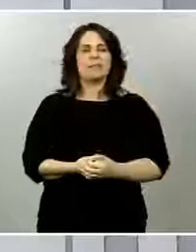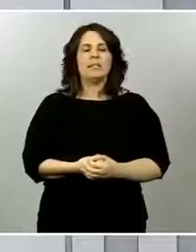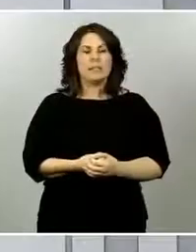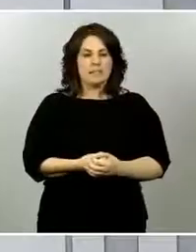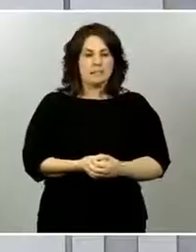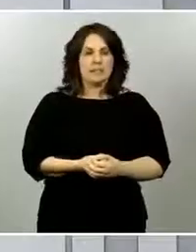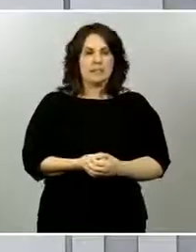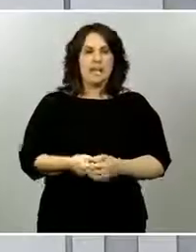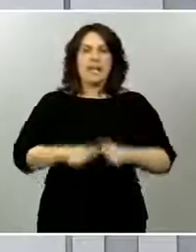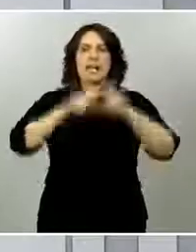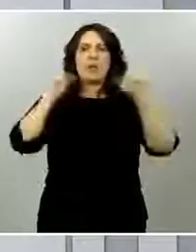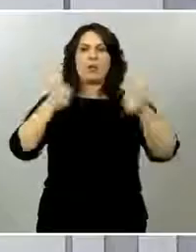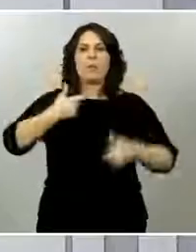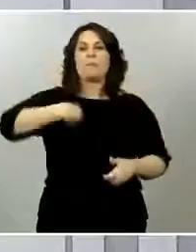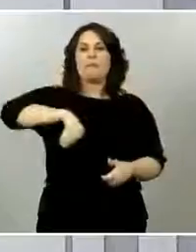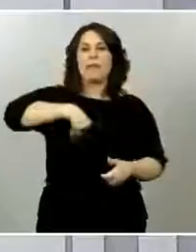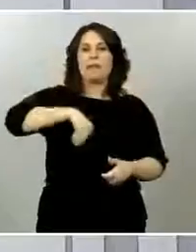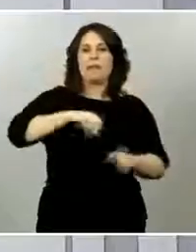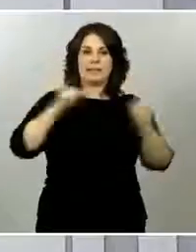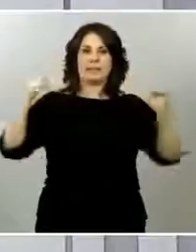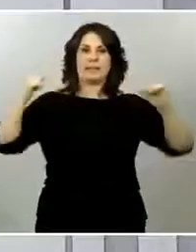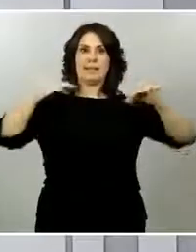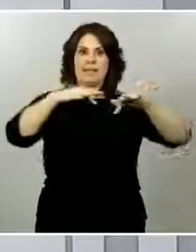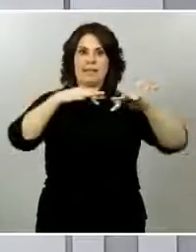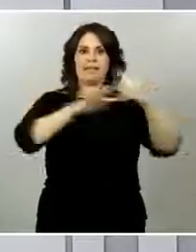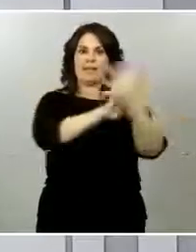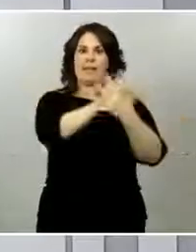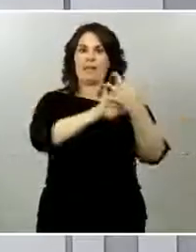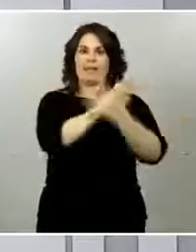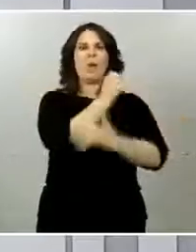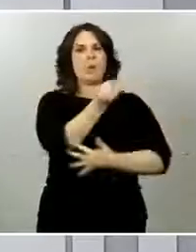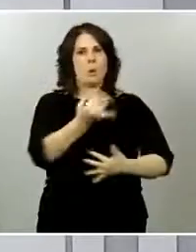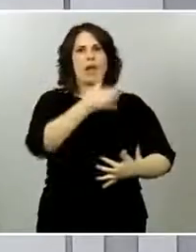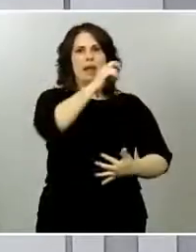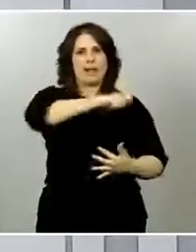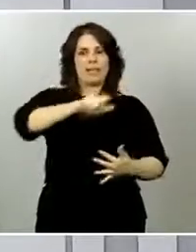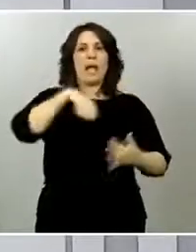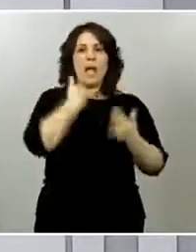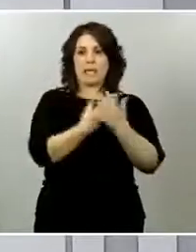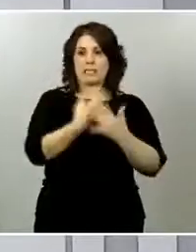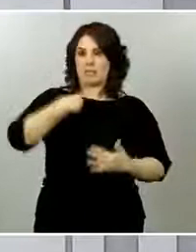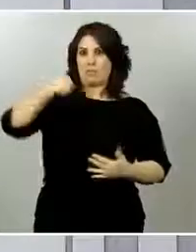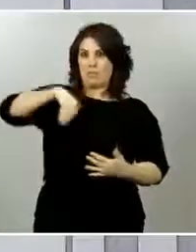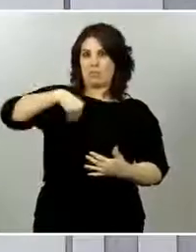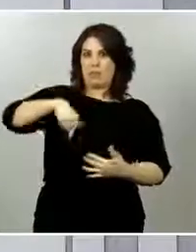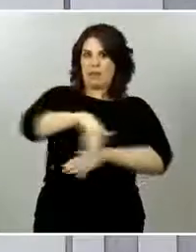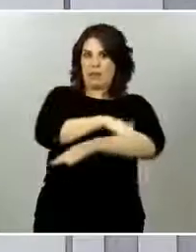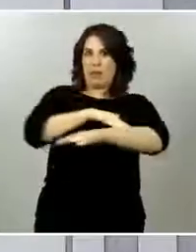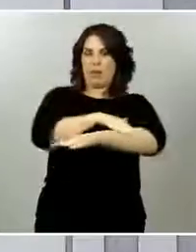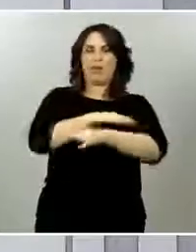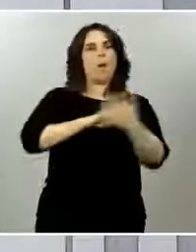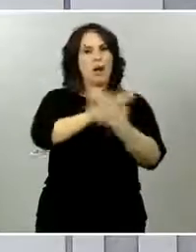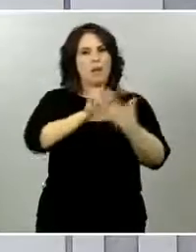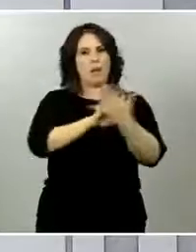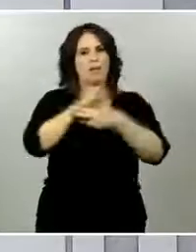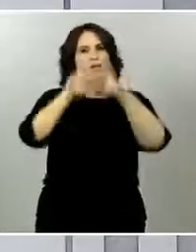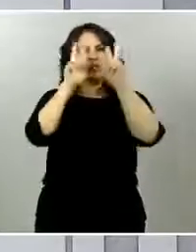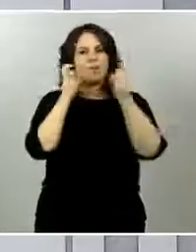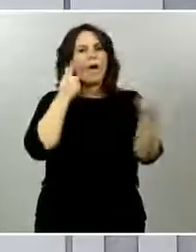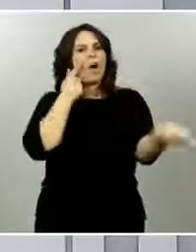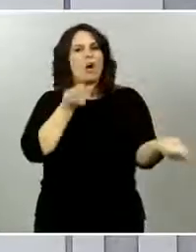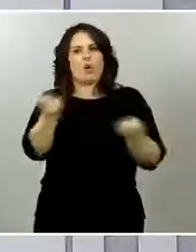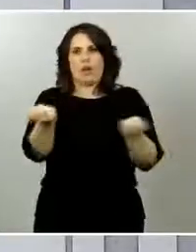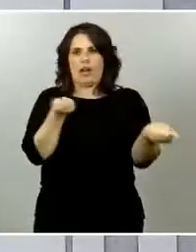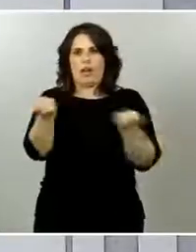desaconsejado para la población en general? Gracias, Gustavo. La primera cuestión, efectivamente, en la reunión de